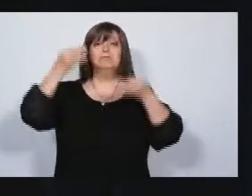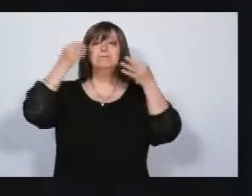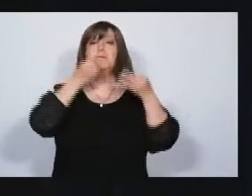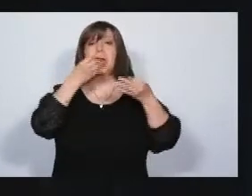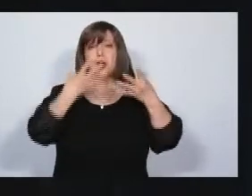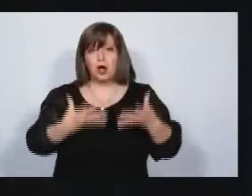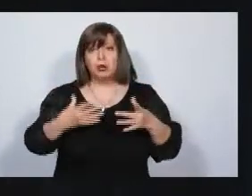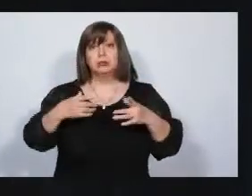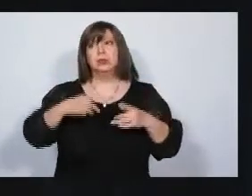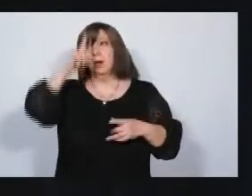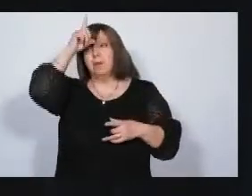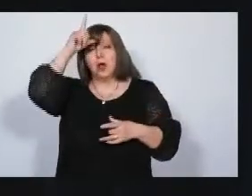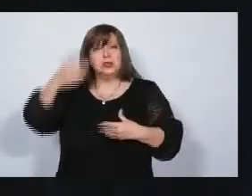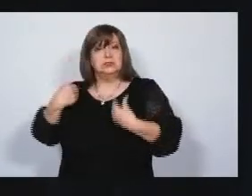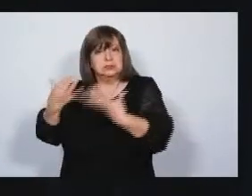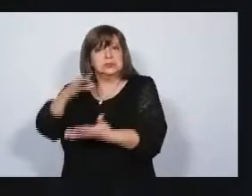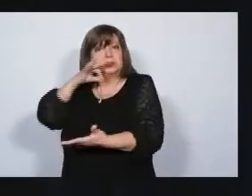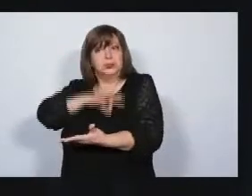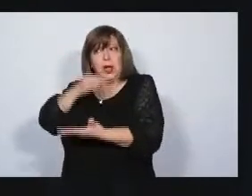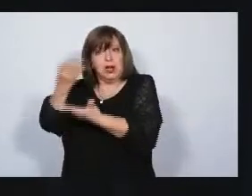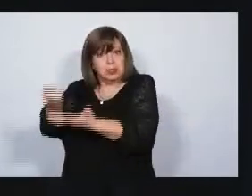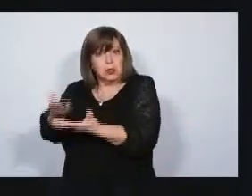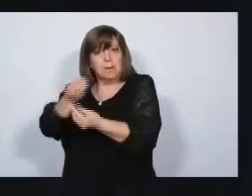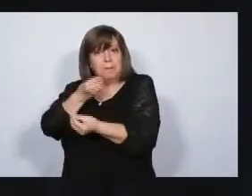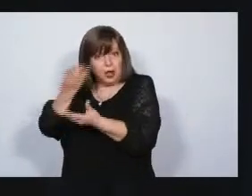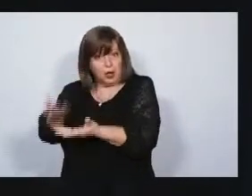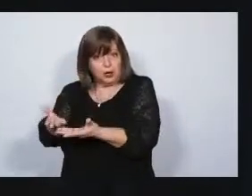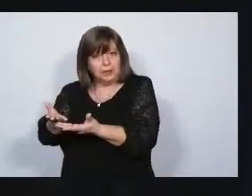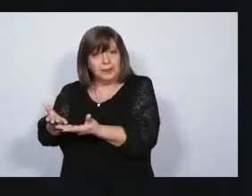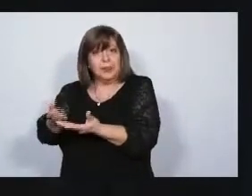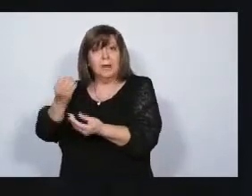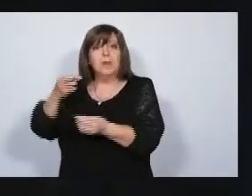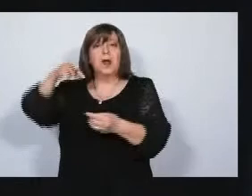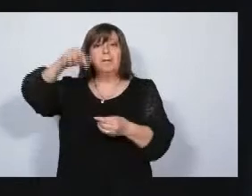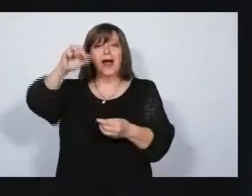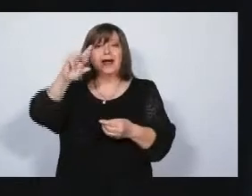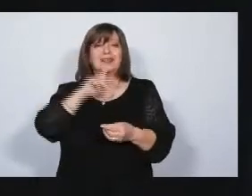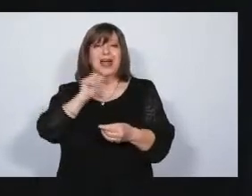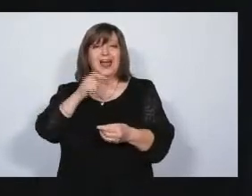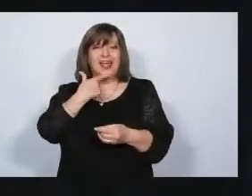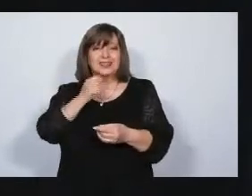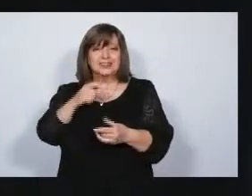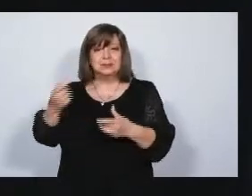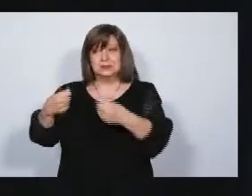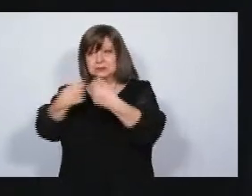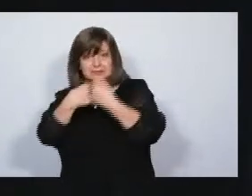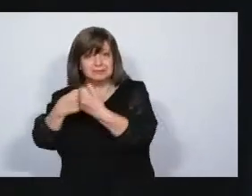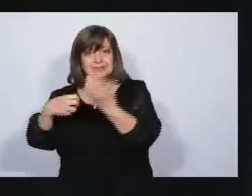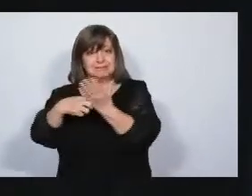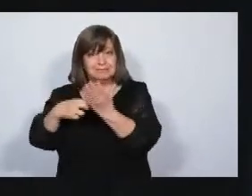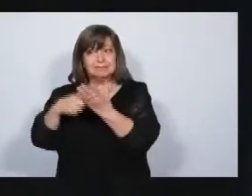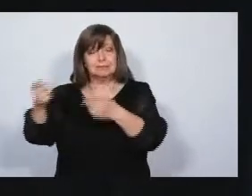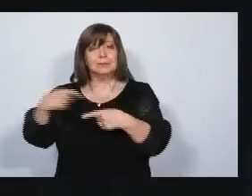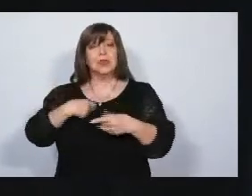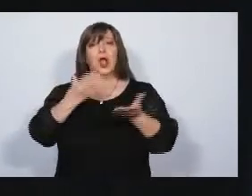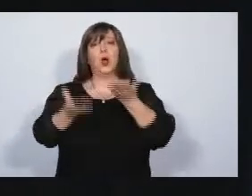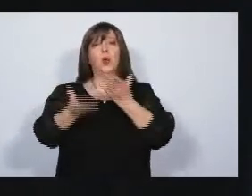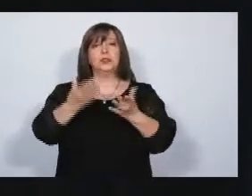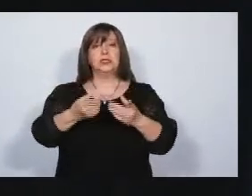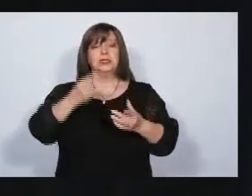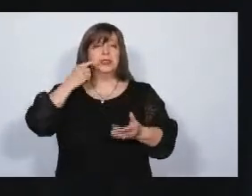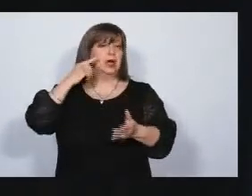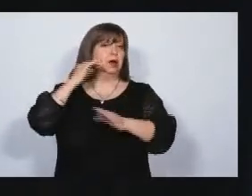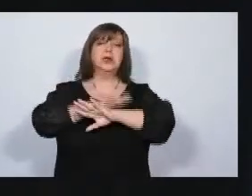salario policial con la mejor paritaria provincial. Justicia que no esté digitada.